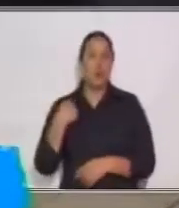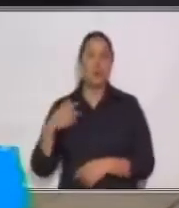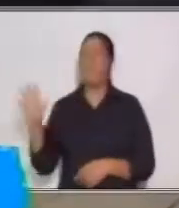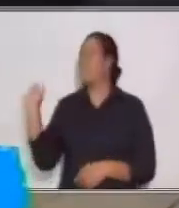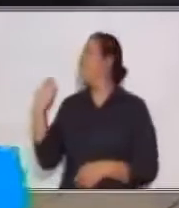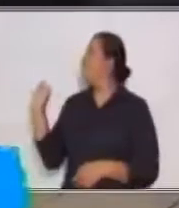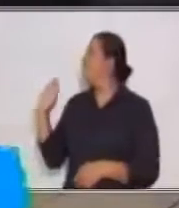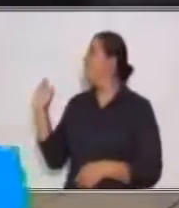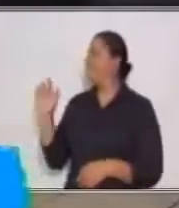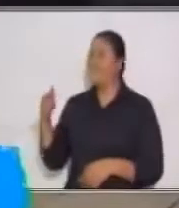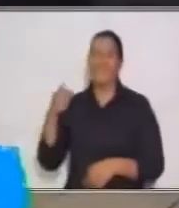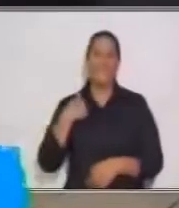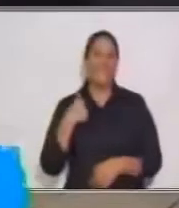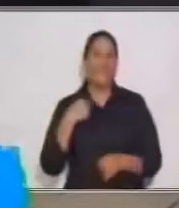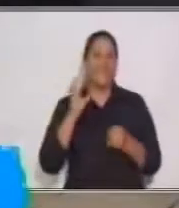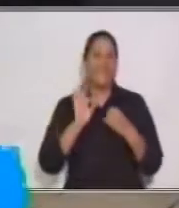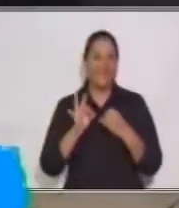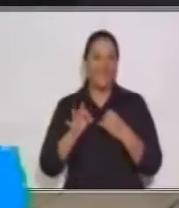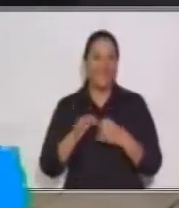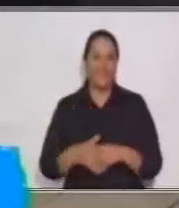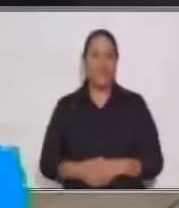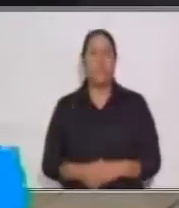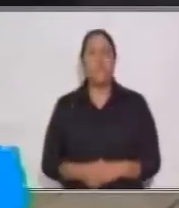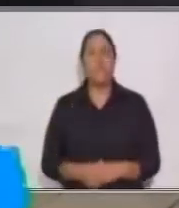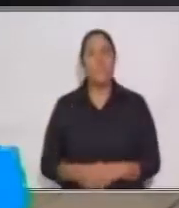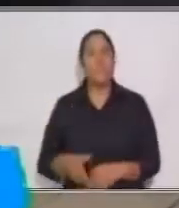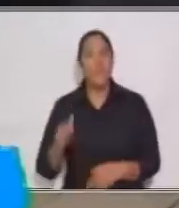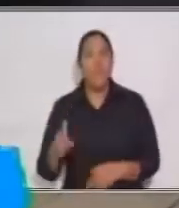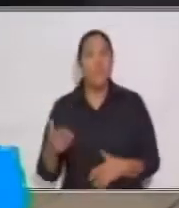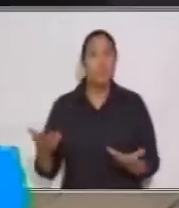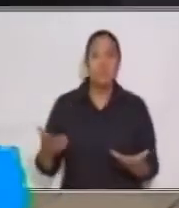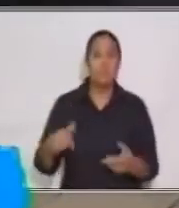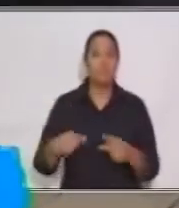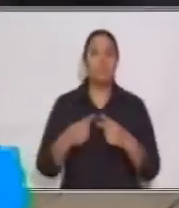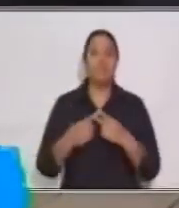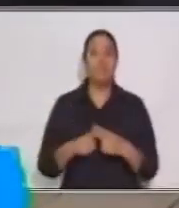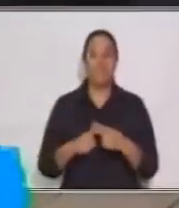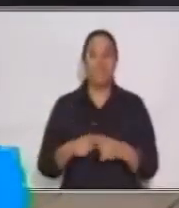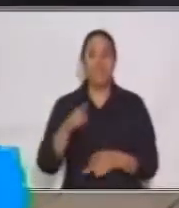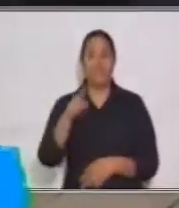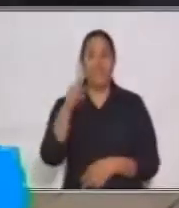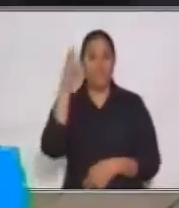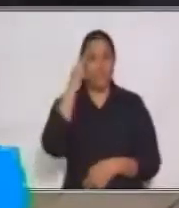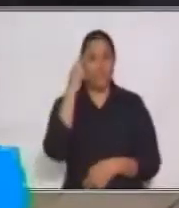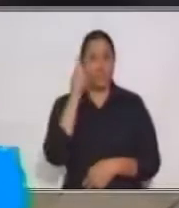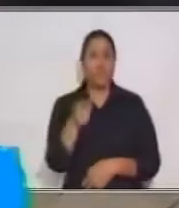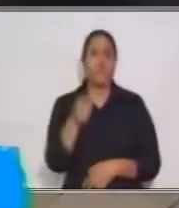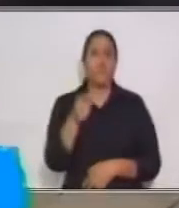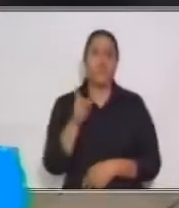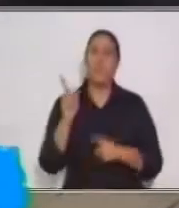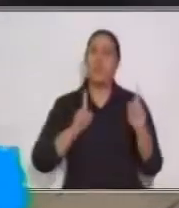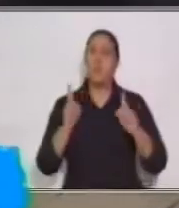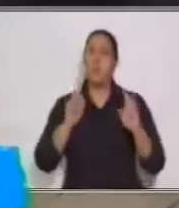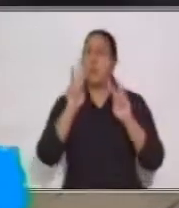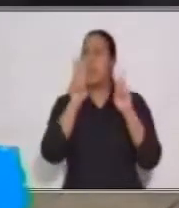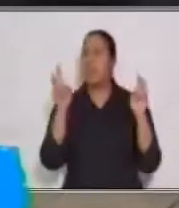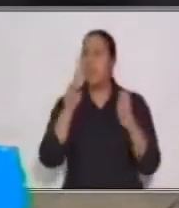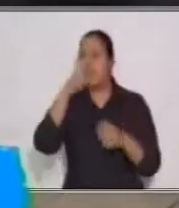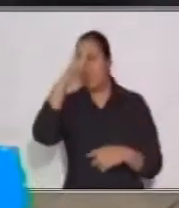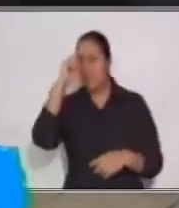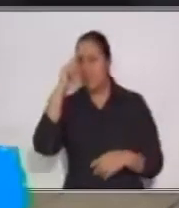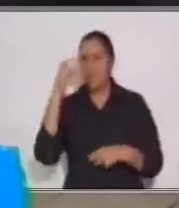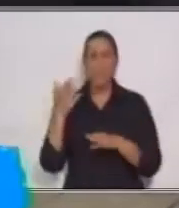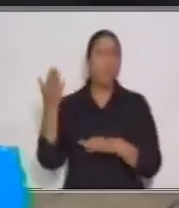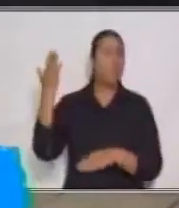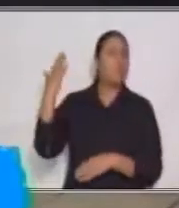Lengua de Señas. Muy bien, vamos a iniciar entonces. Recordemos qué temas trabajamos anteriormente.